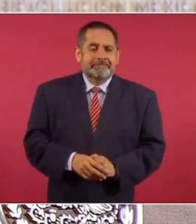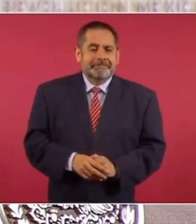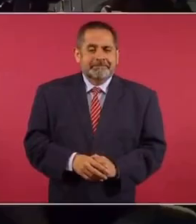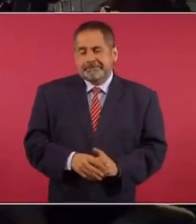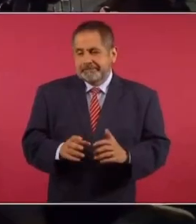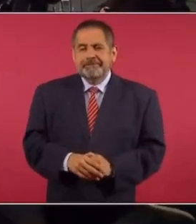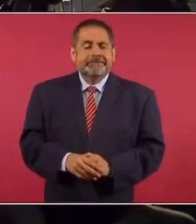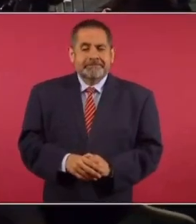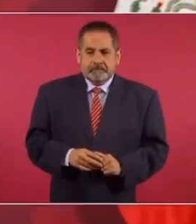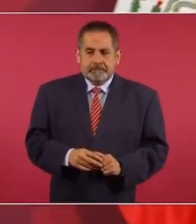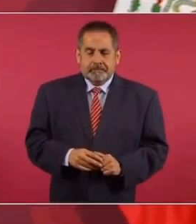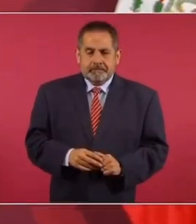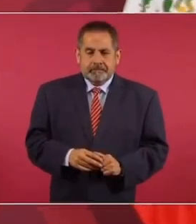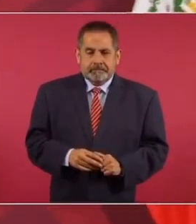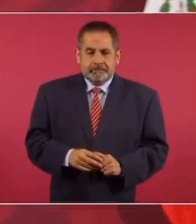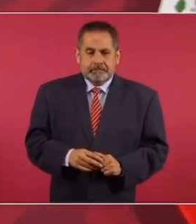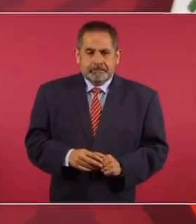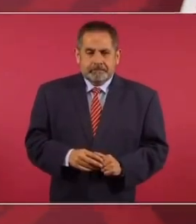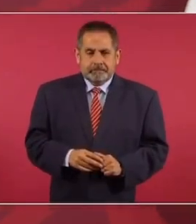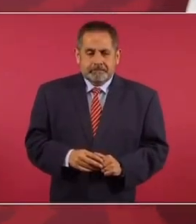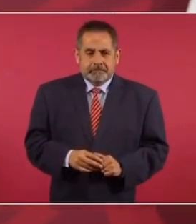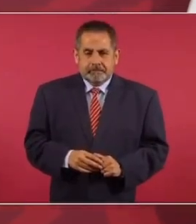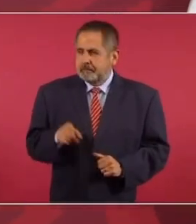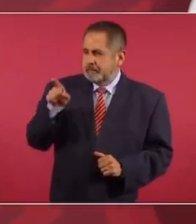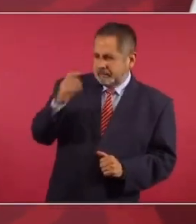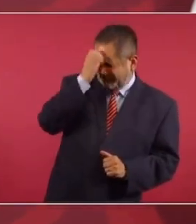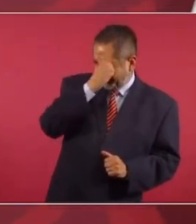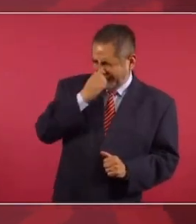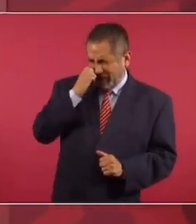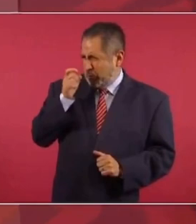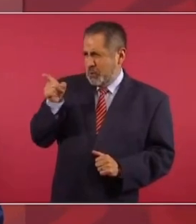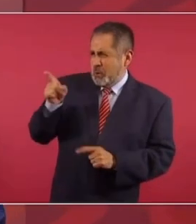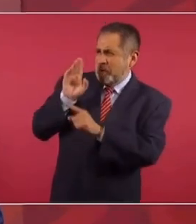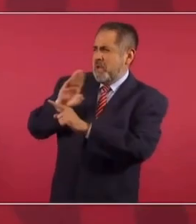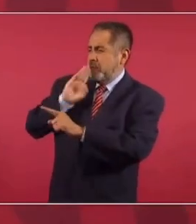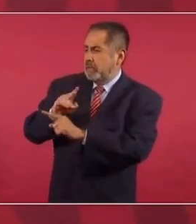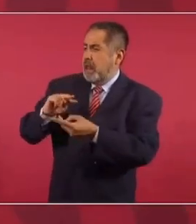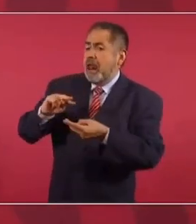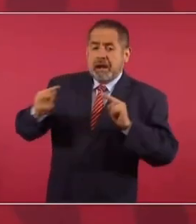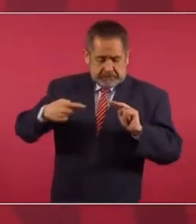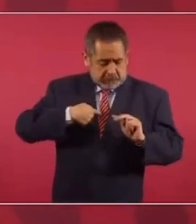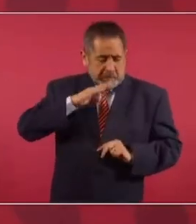Entonces, es ver la paja en el ojo ajeno y no la viga en el propio.